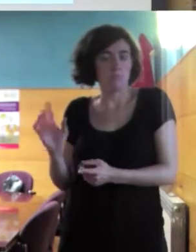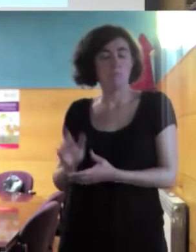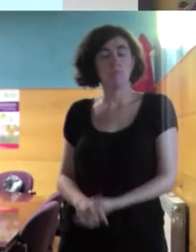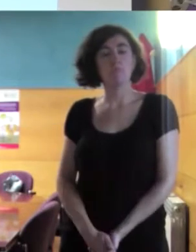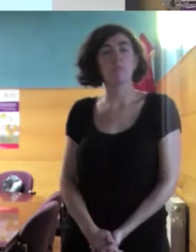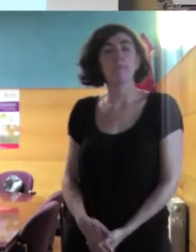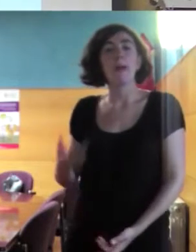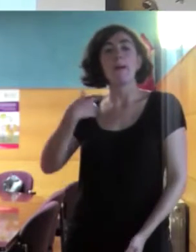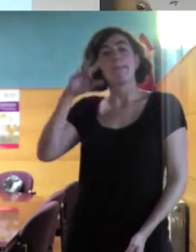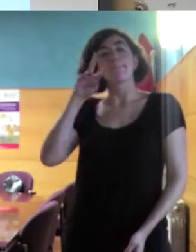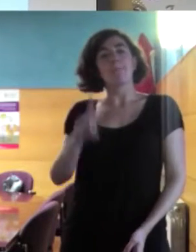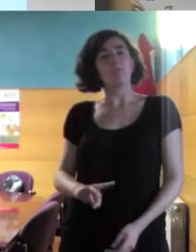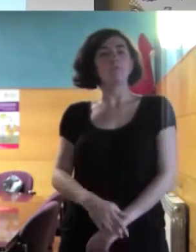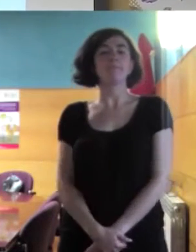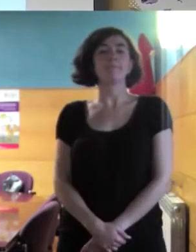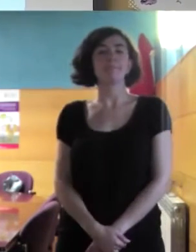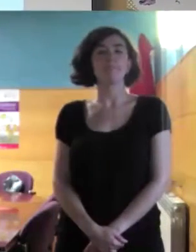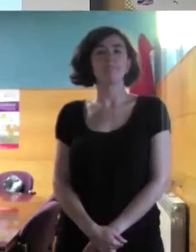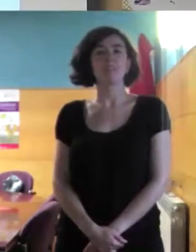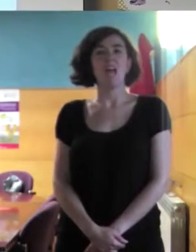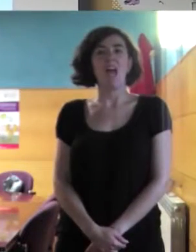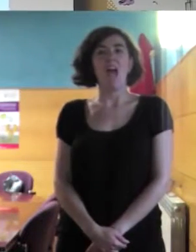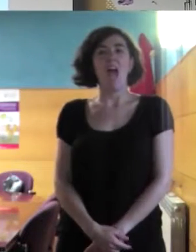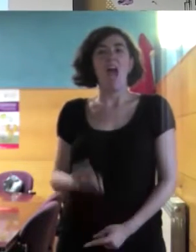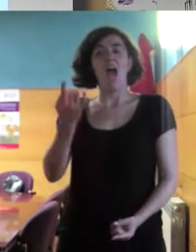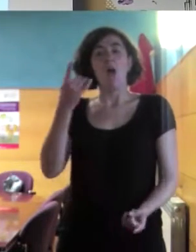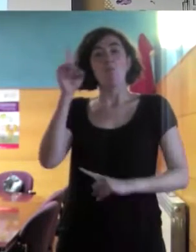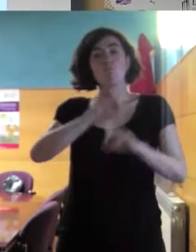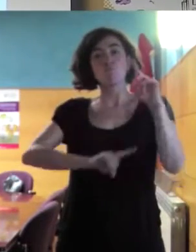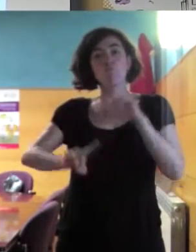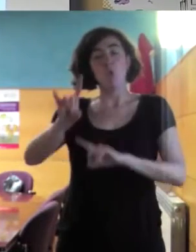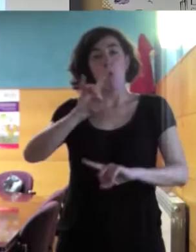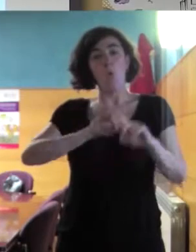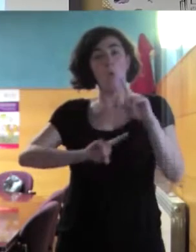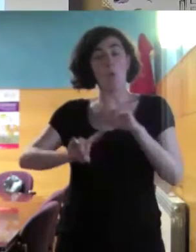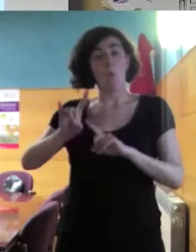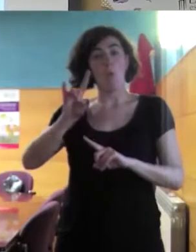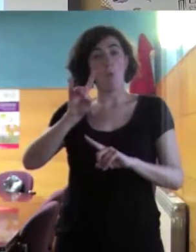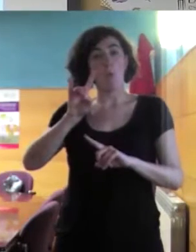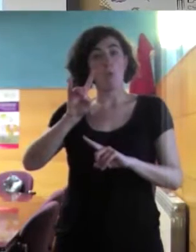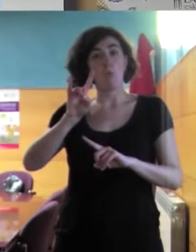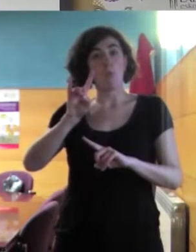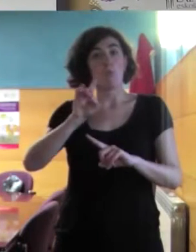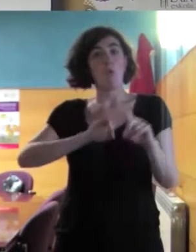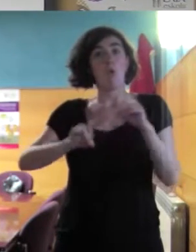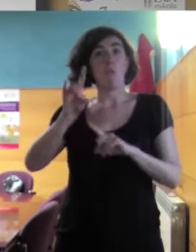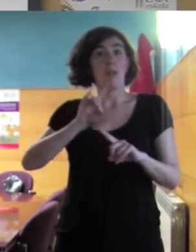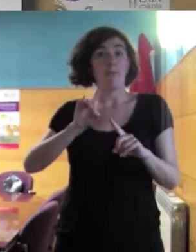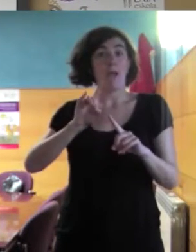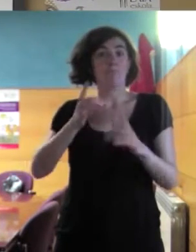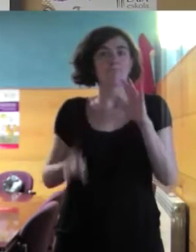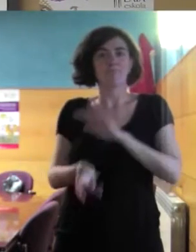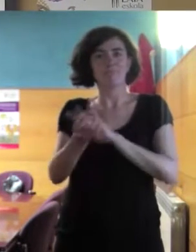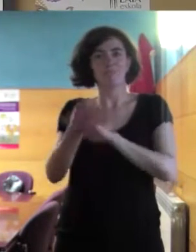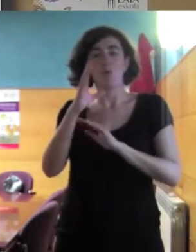Fijaos, y algunos de los conflictos que surgen con esta nueva diversidad que tenemos en este